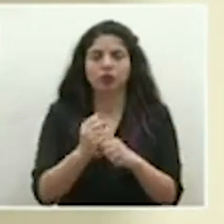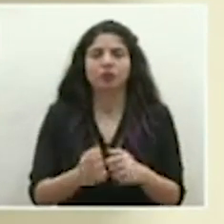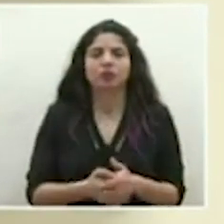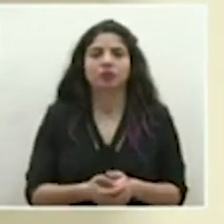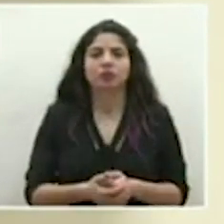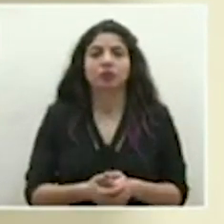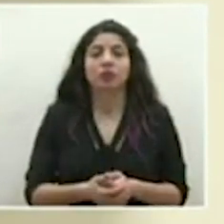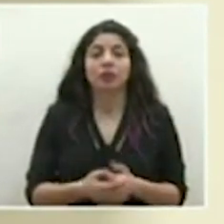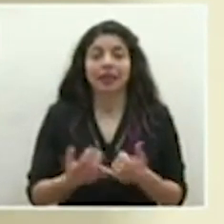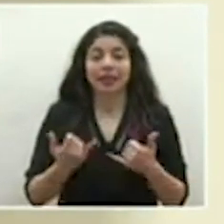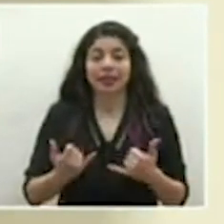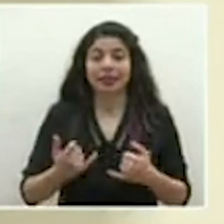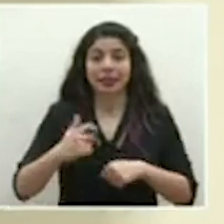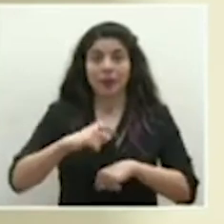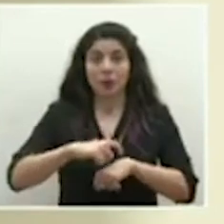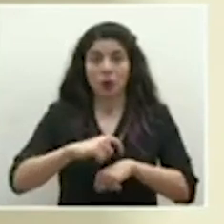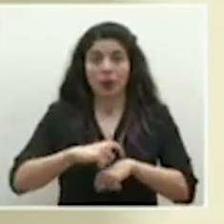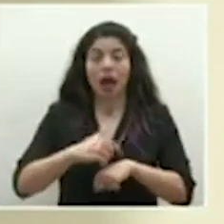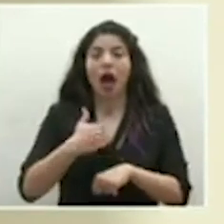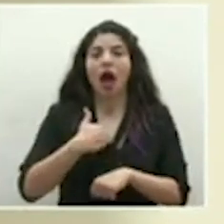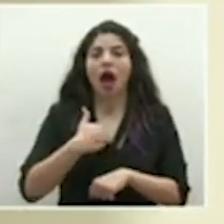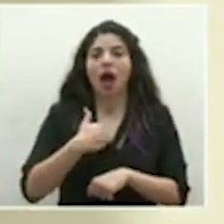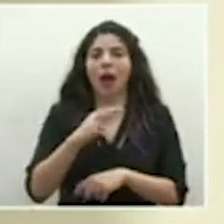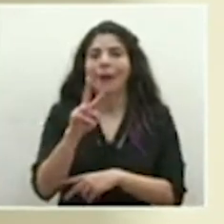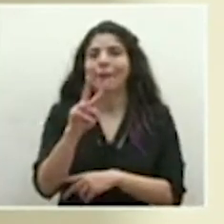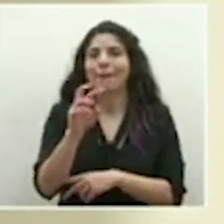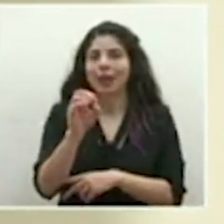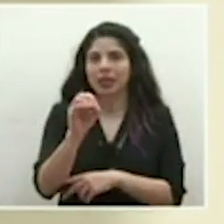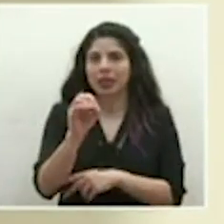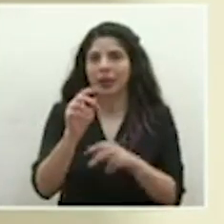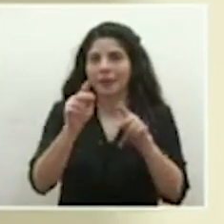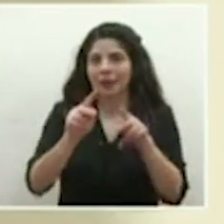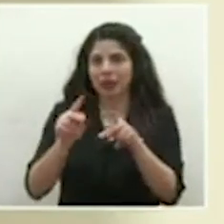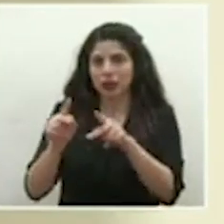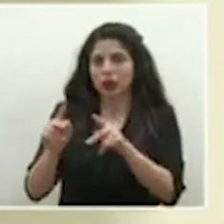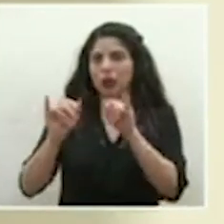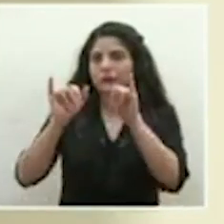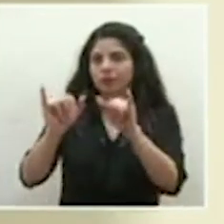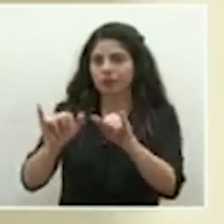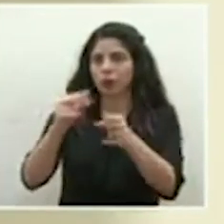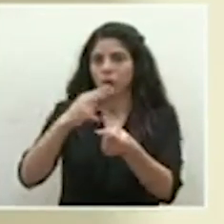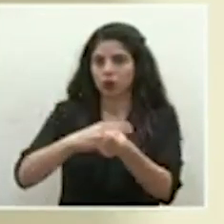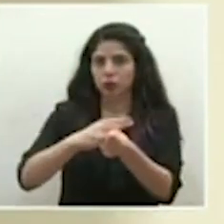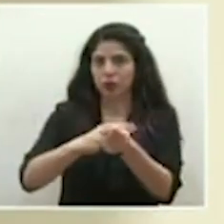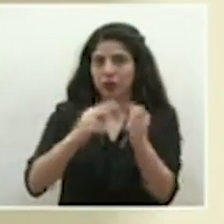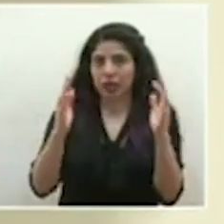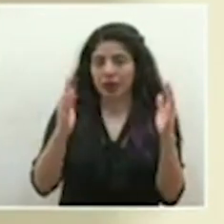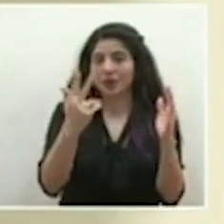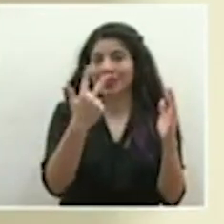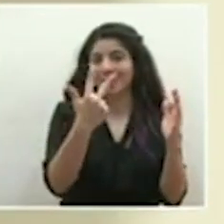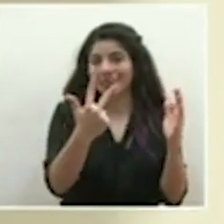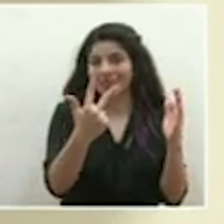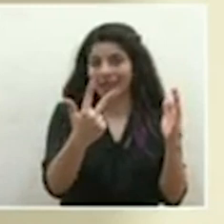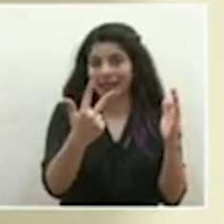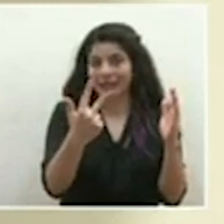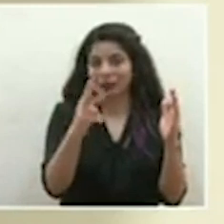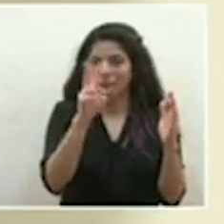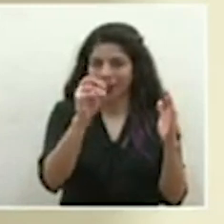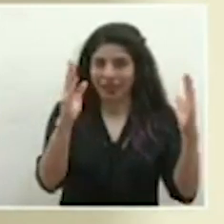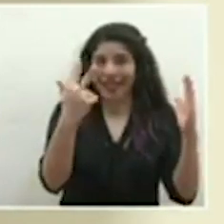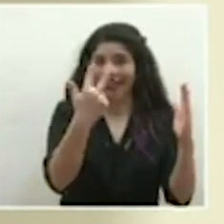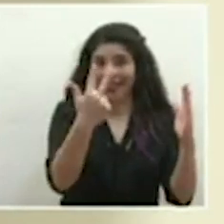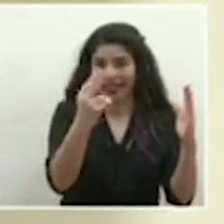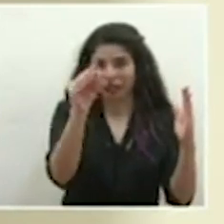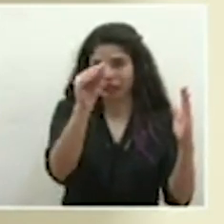Tenemos en este momento 20 personas que están en hospitalización. Son 3 de estas 20